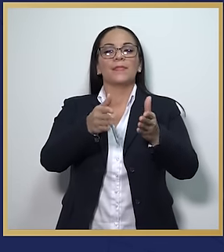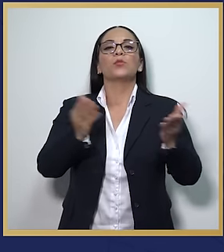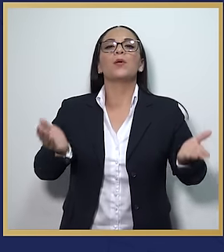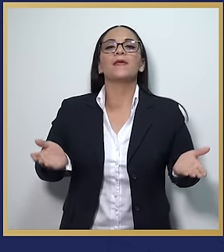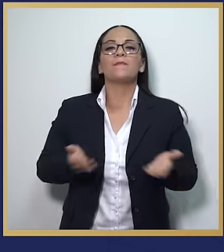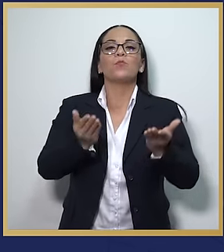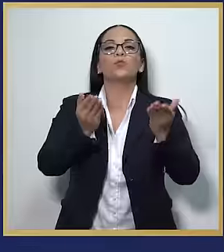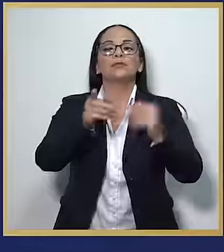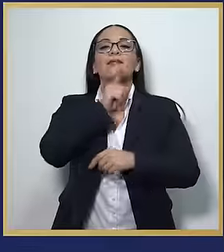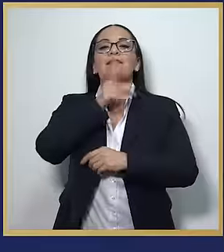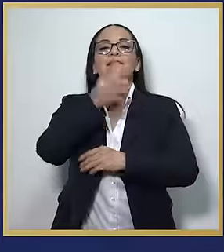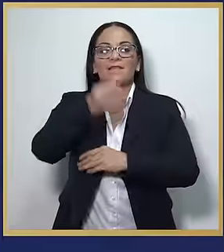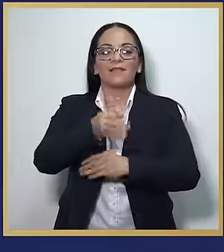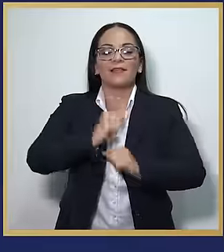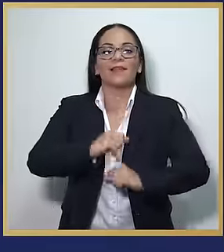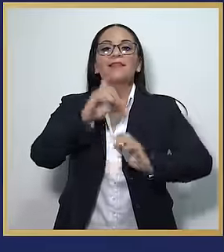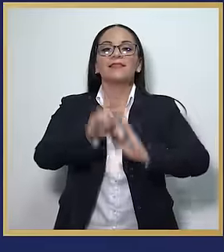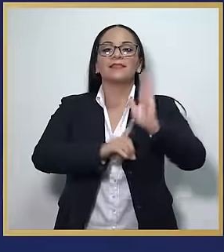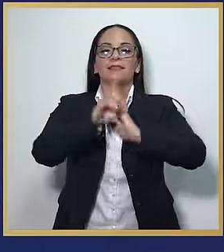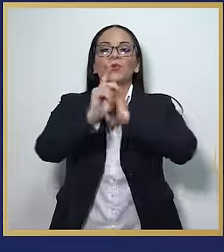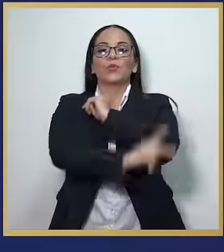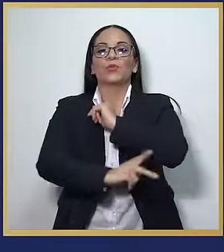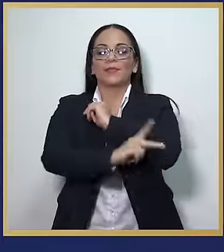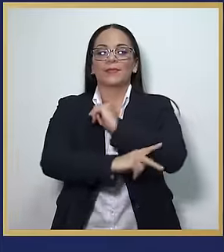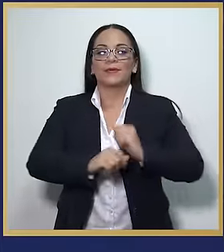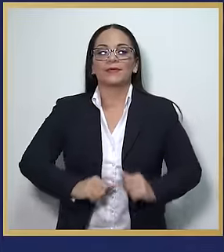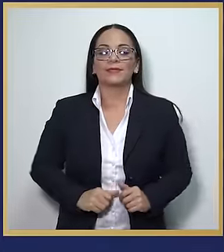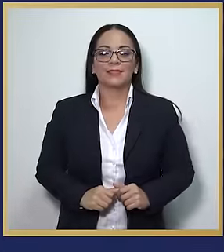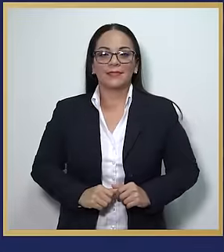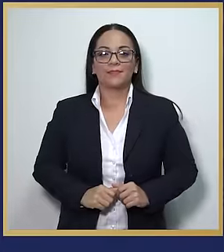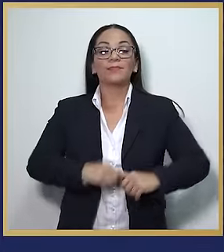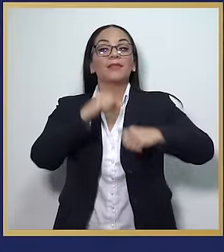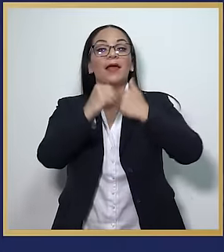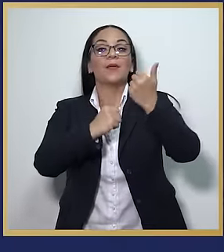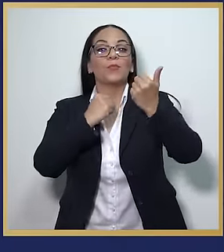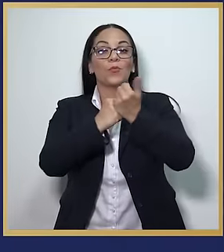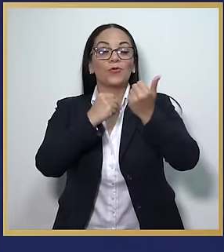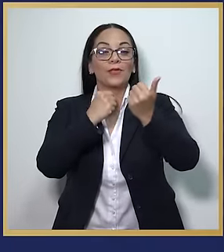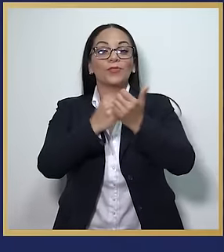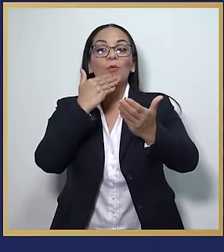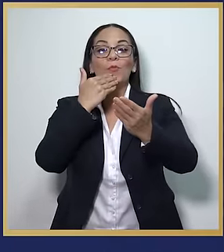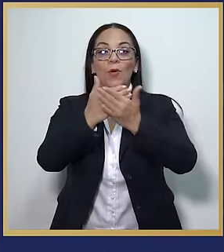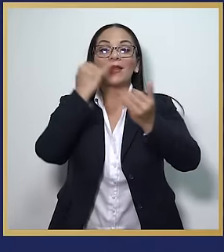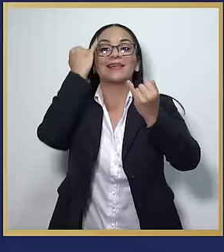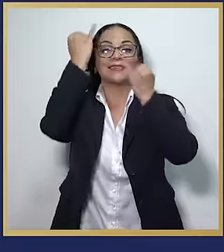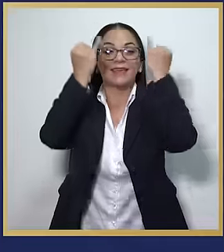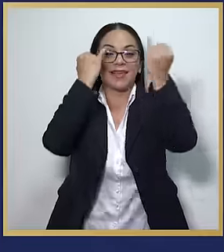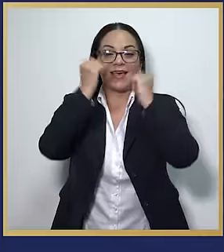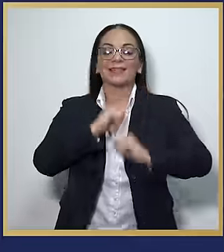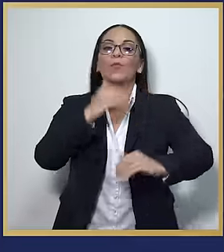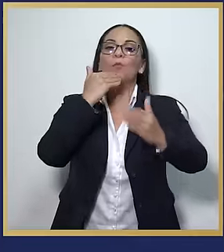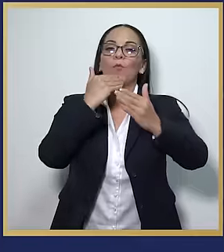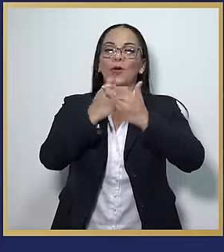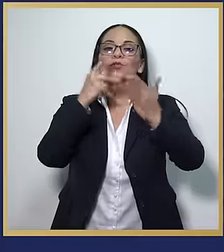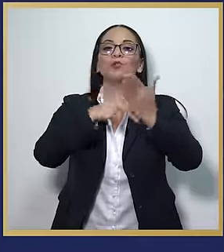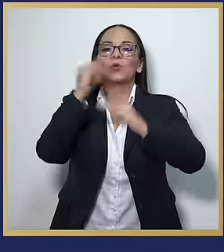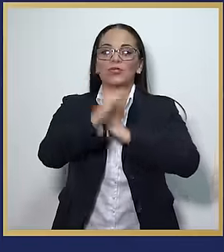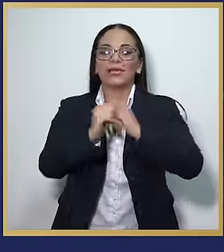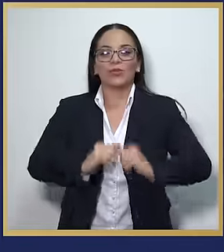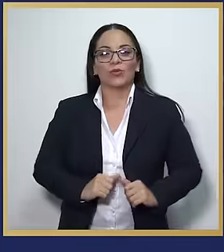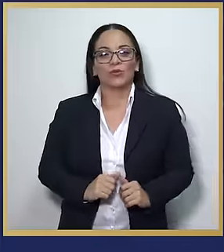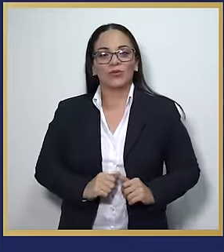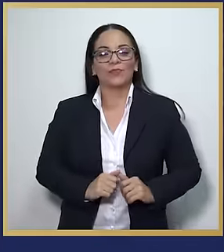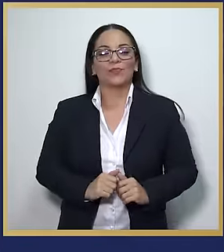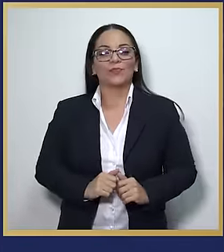impulsar de verdad el desarrollo del país, apoyando las buenas ideas, los buenos proyectos